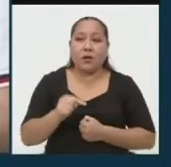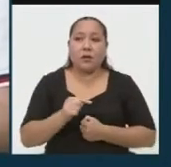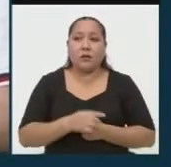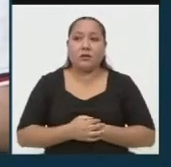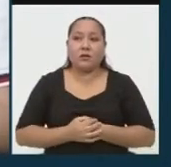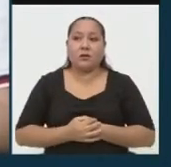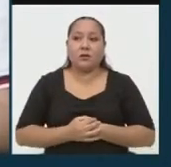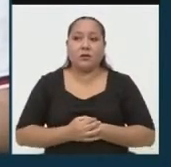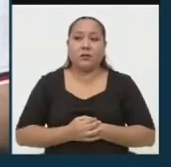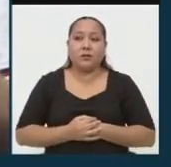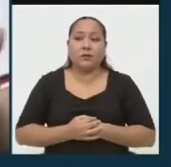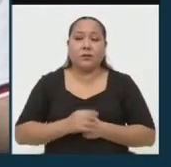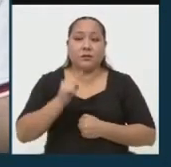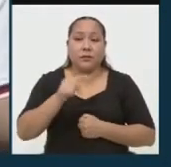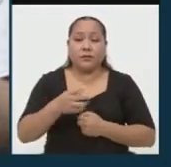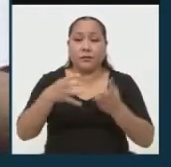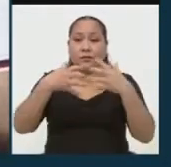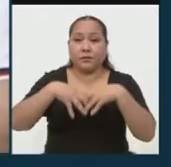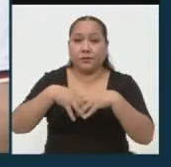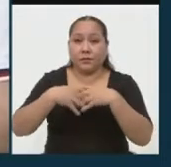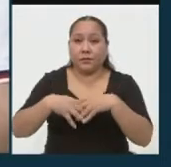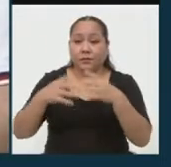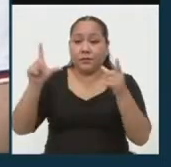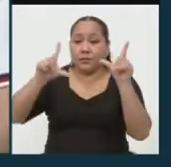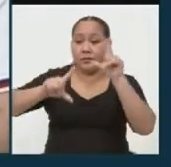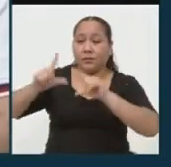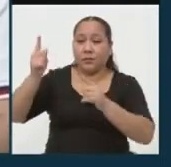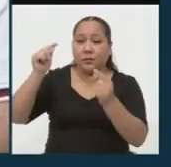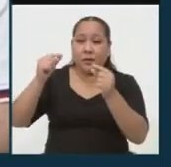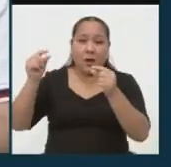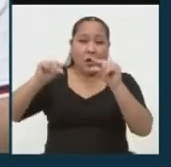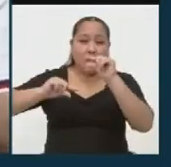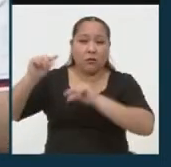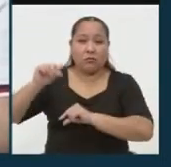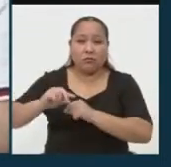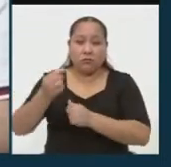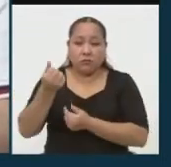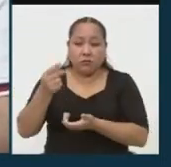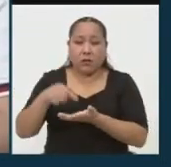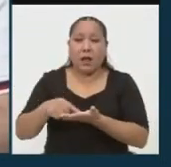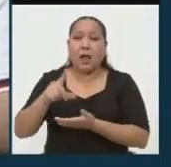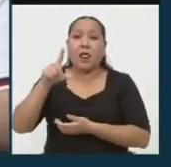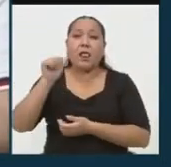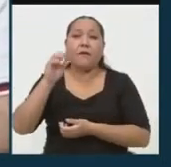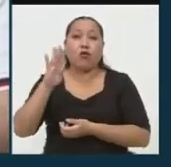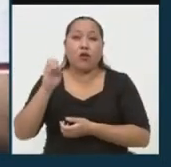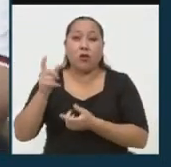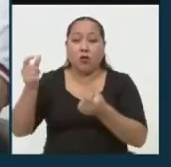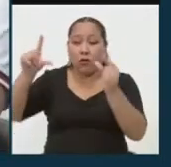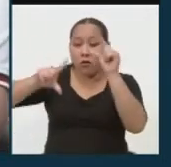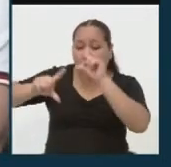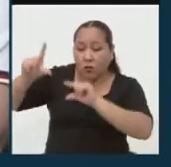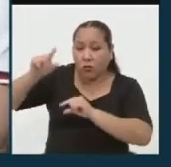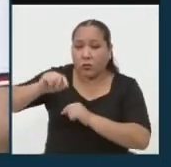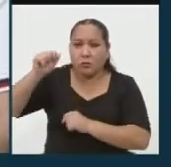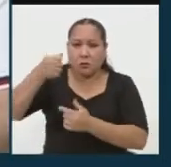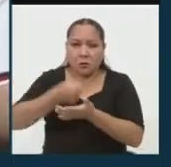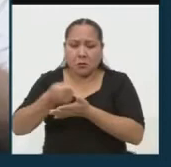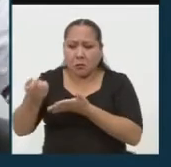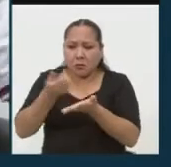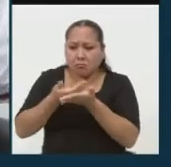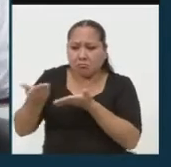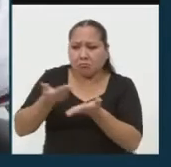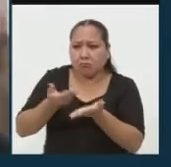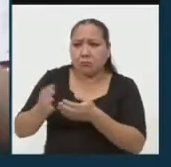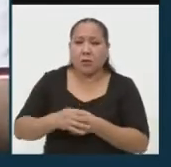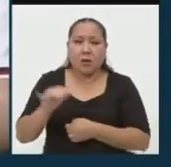la industria farmacéutica no es totalmente cierto. Los laboratorios madres tienen subsidiarias con las que se puede negociar.